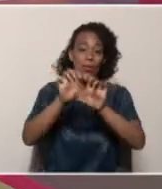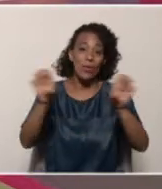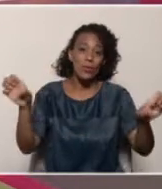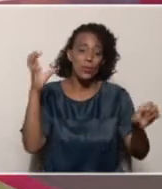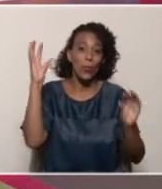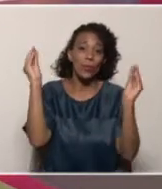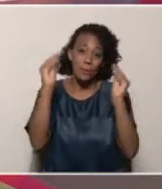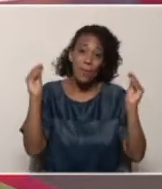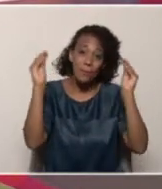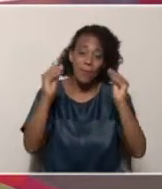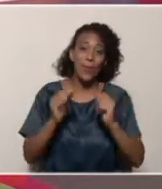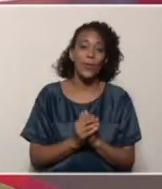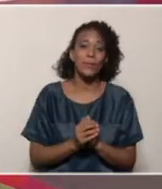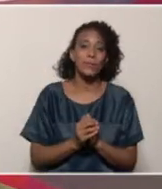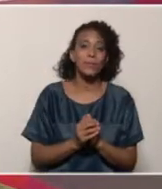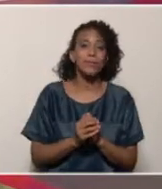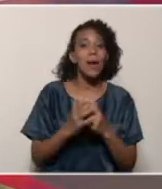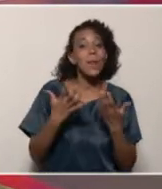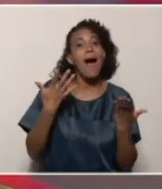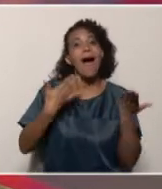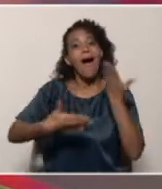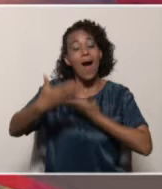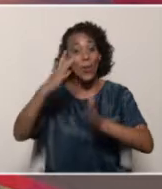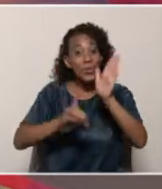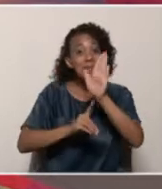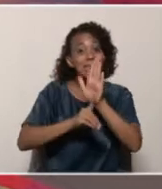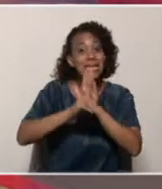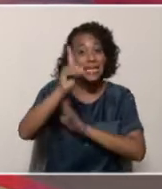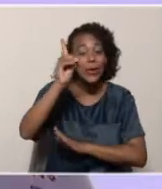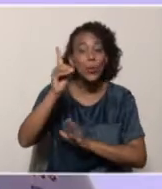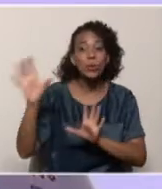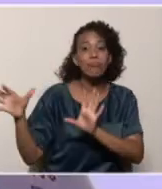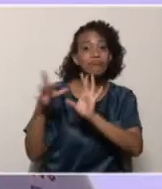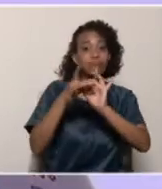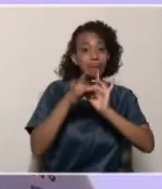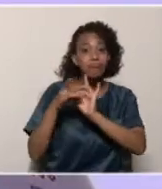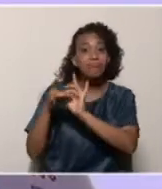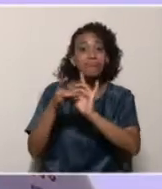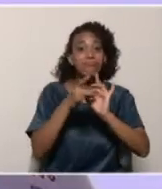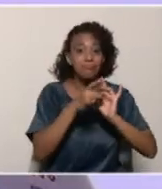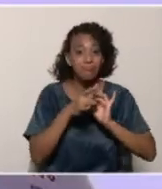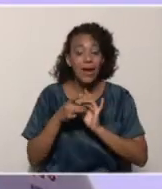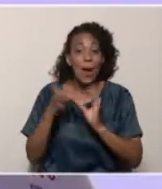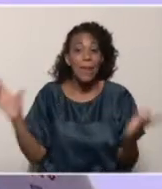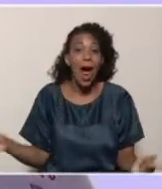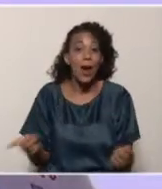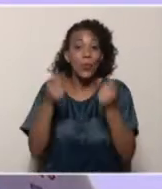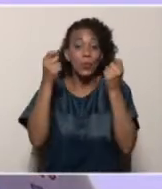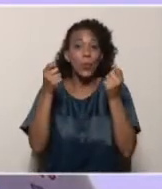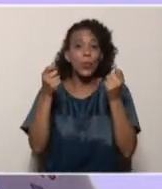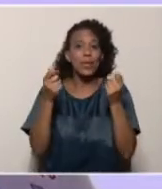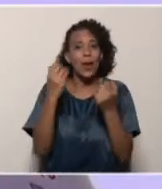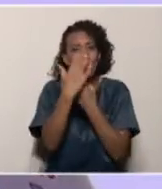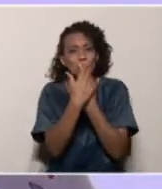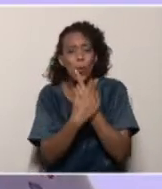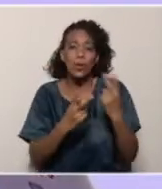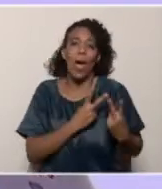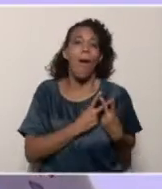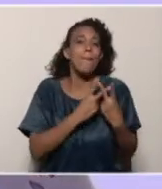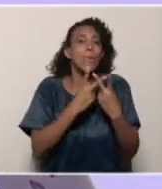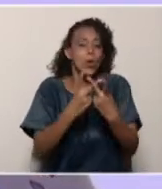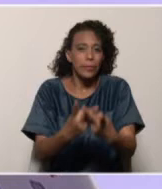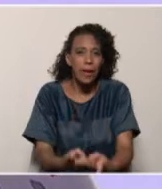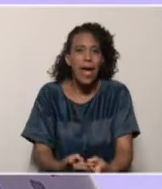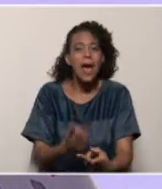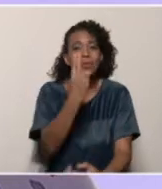promover una articulación y un desarrollo mancomunado de estas actividades, rescatando la solidaridad, el voluntariado,